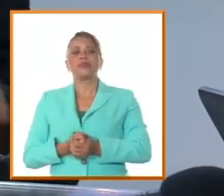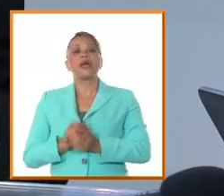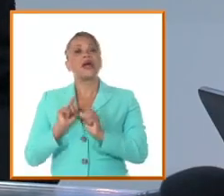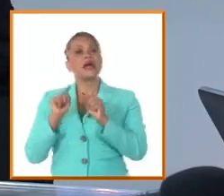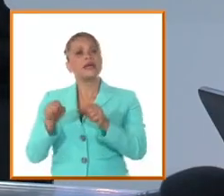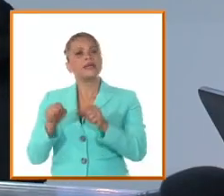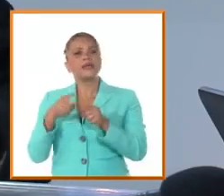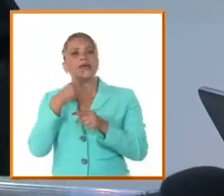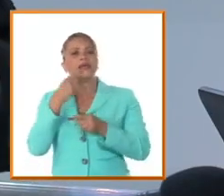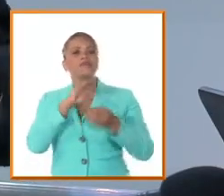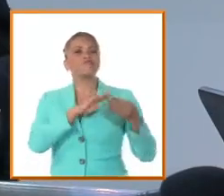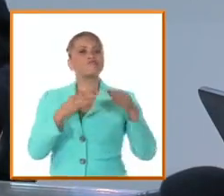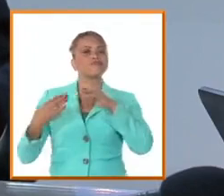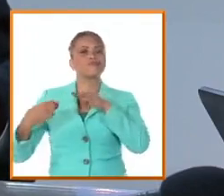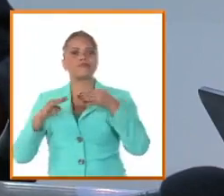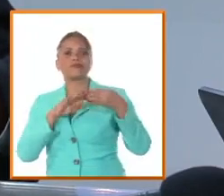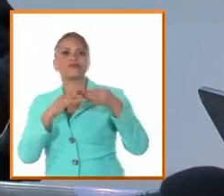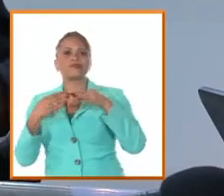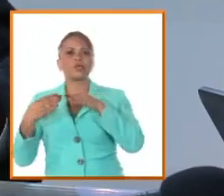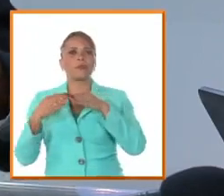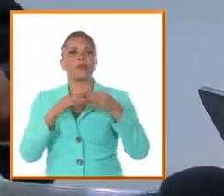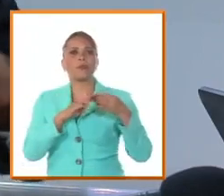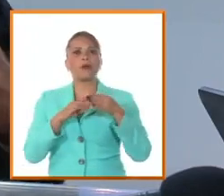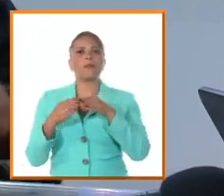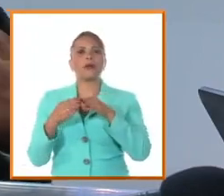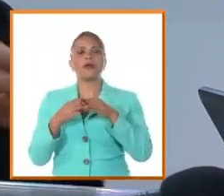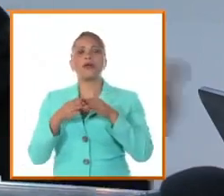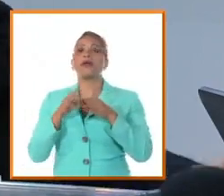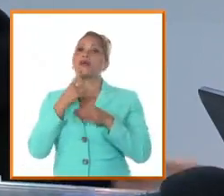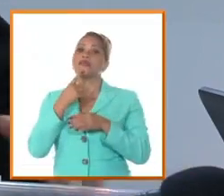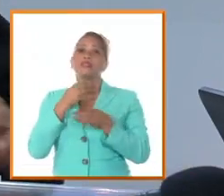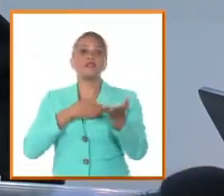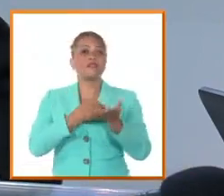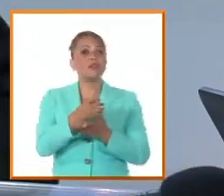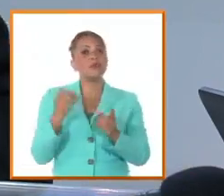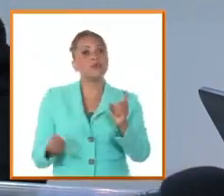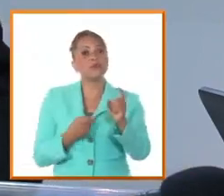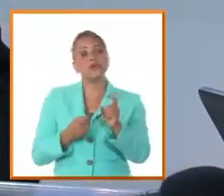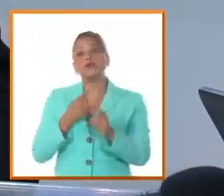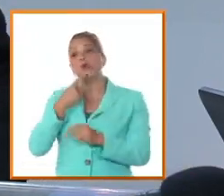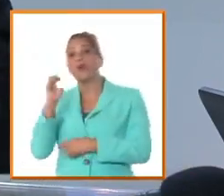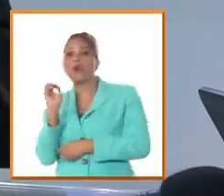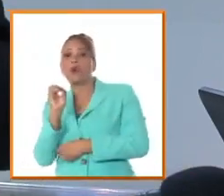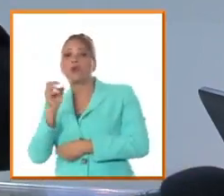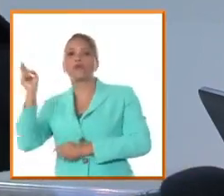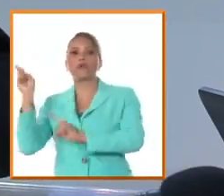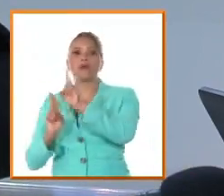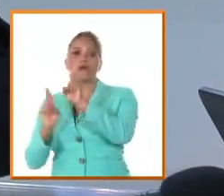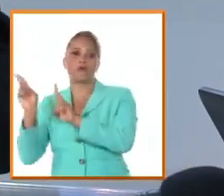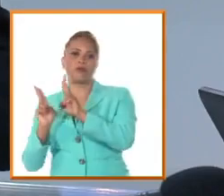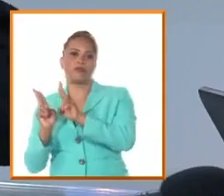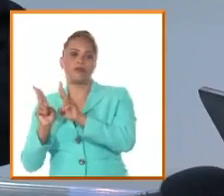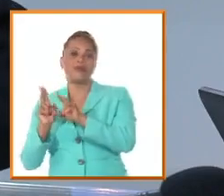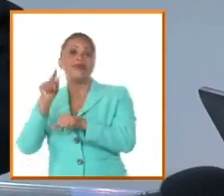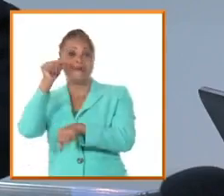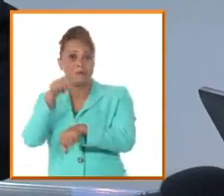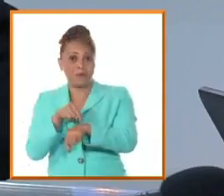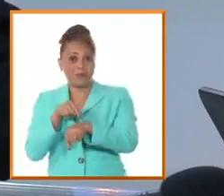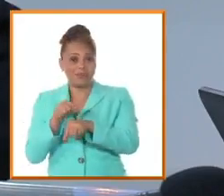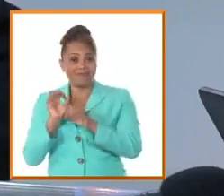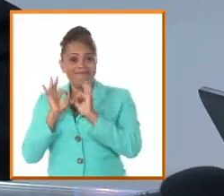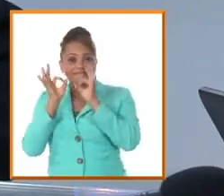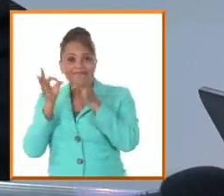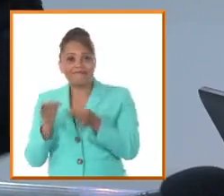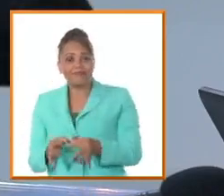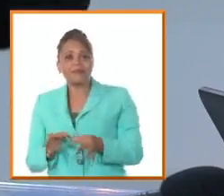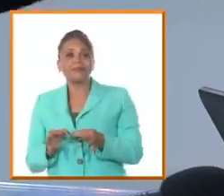cual se discute si siguen en la en lucha o se llega a un acuerdo con España y es ese momento en que